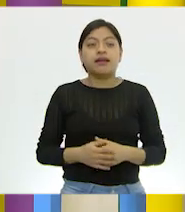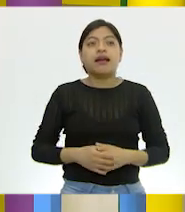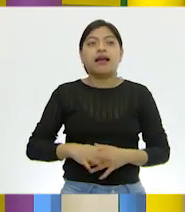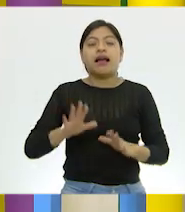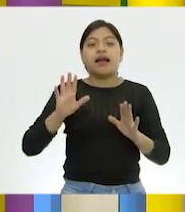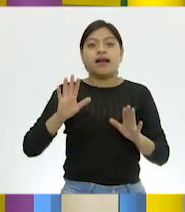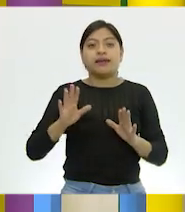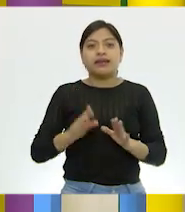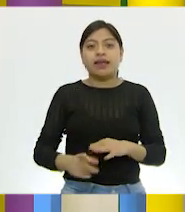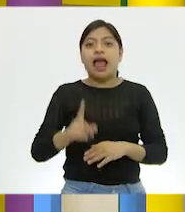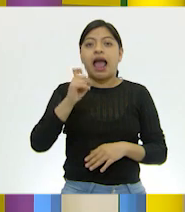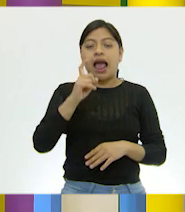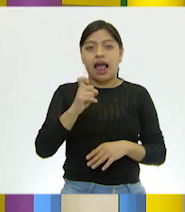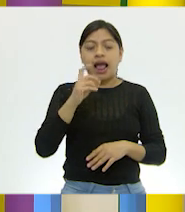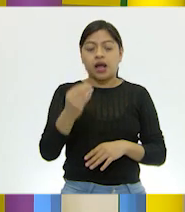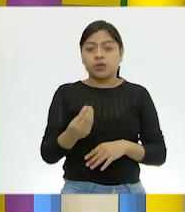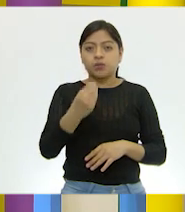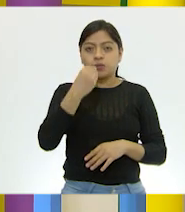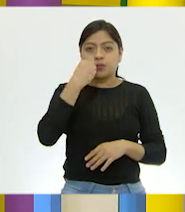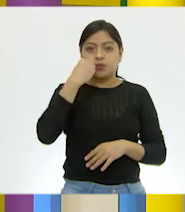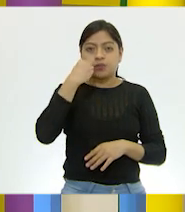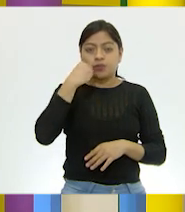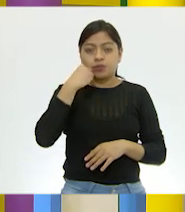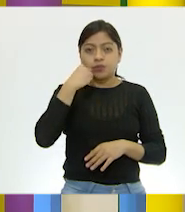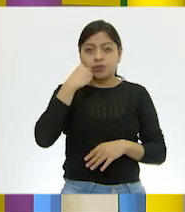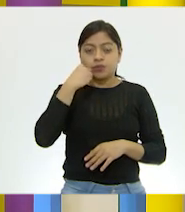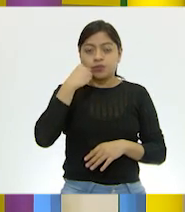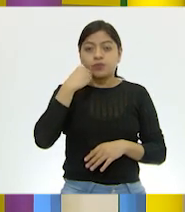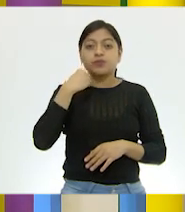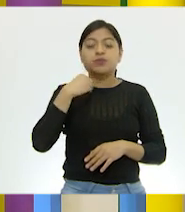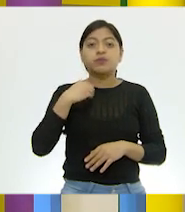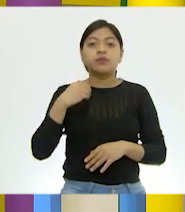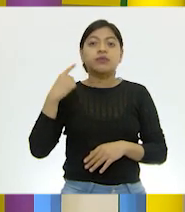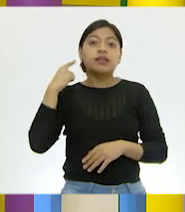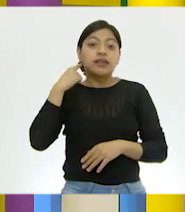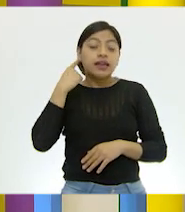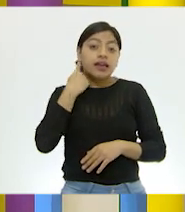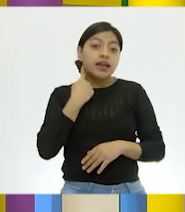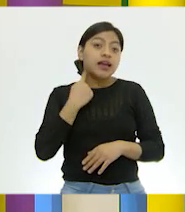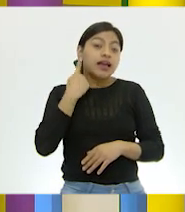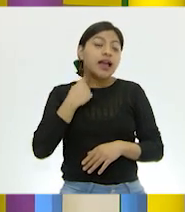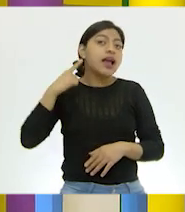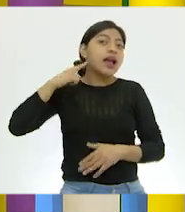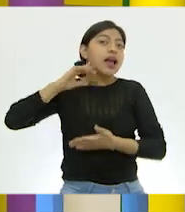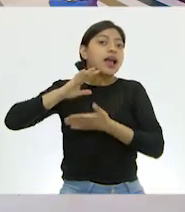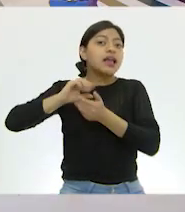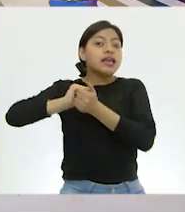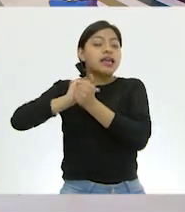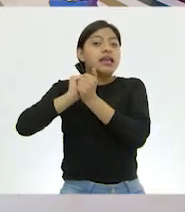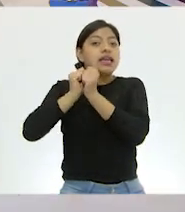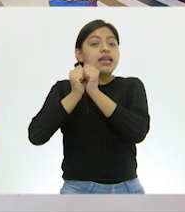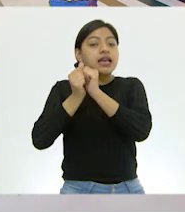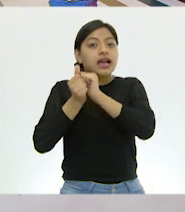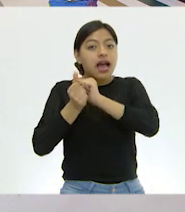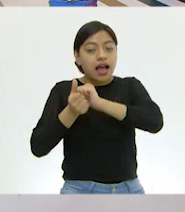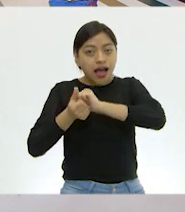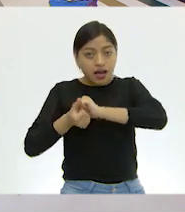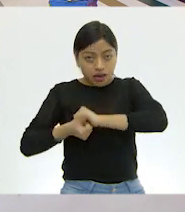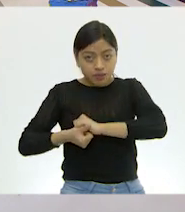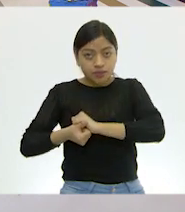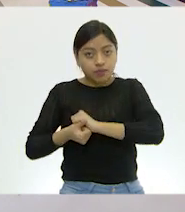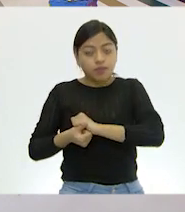agua por su boquita y en las branquias es donde sucede todo el proceso para hacer este intercambio.